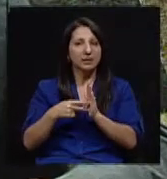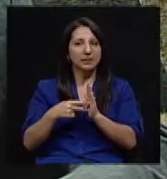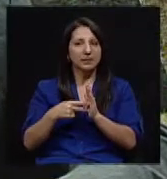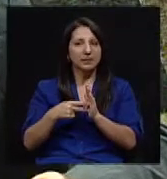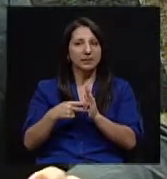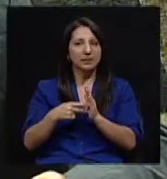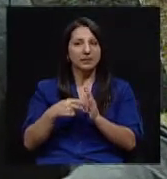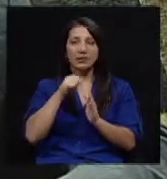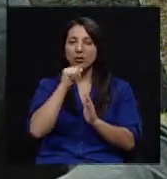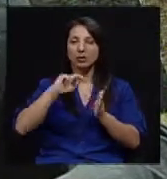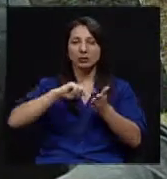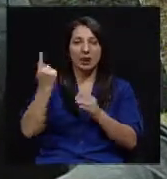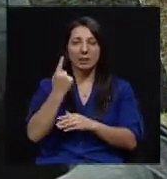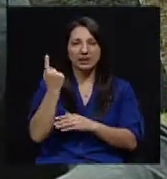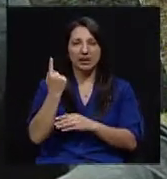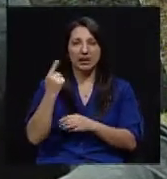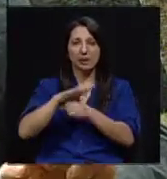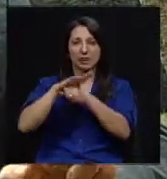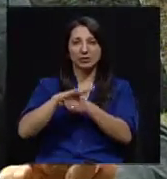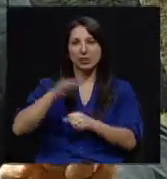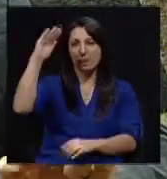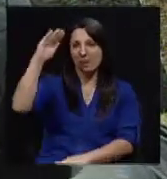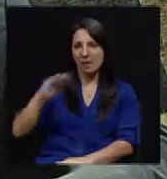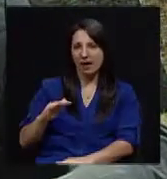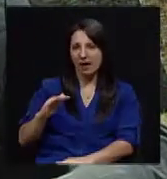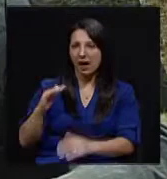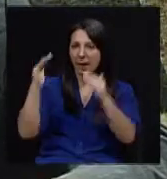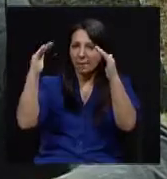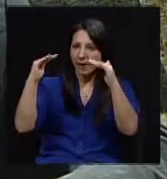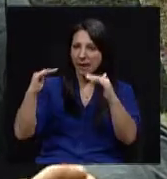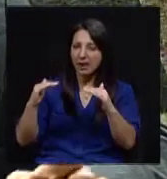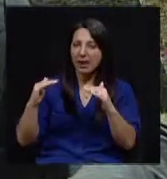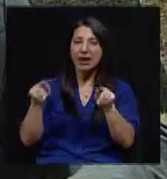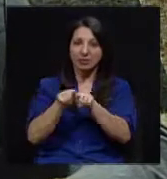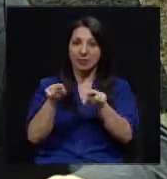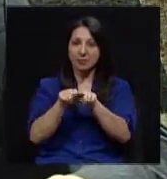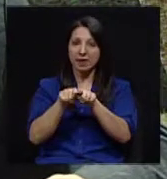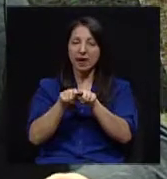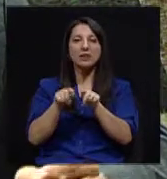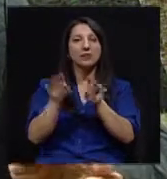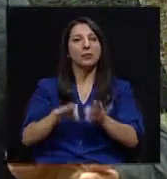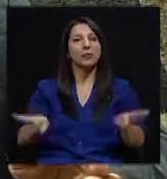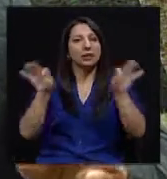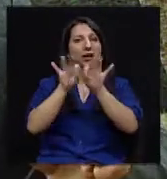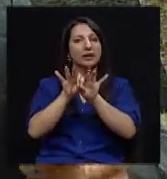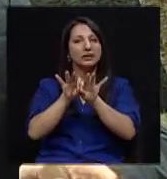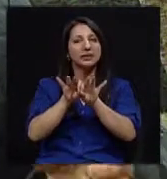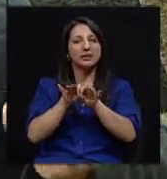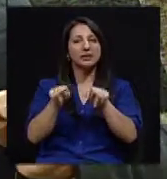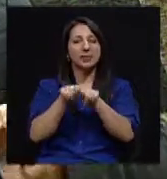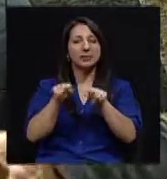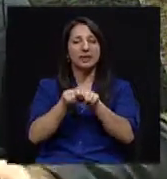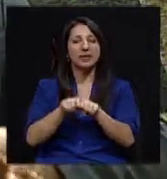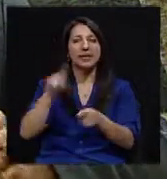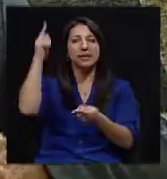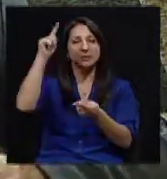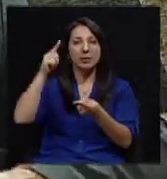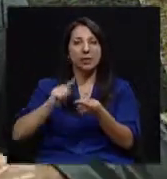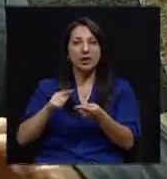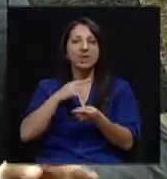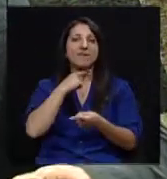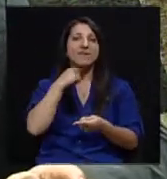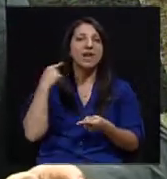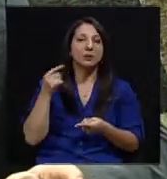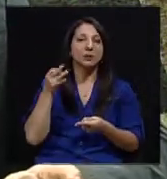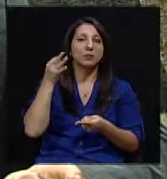No es solo bajar la presión arterial, es bajar la presión arterial, pero además disminuir el riesgo futuro que esa